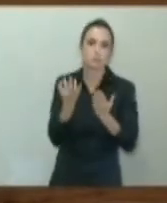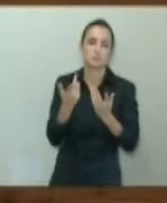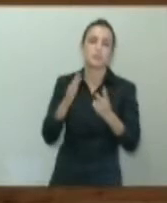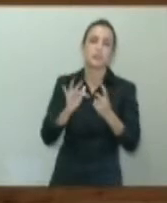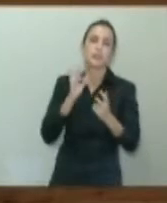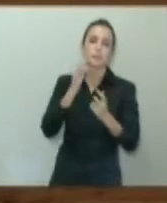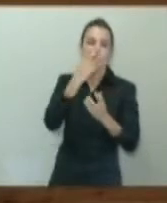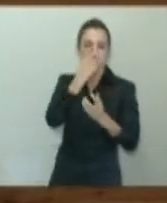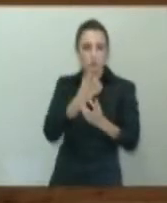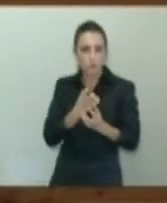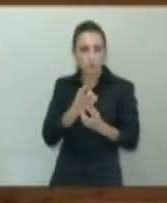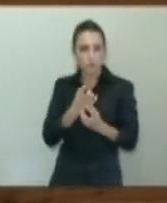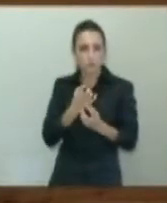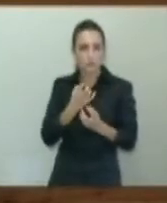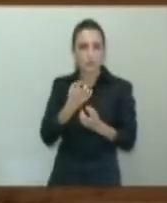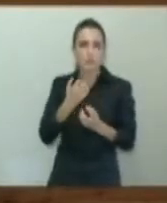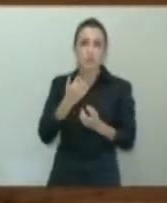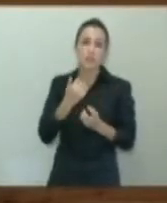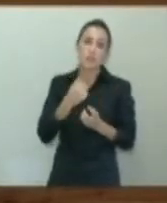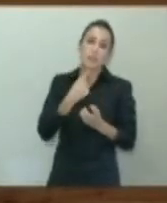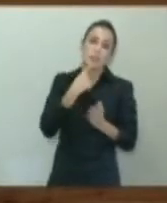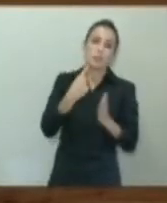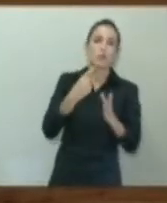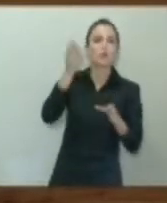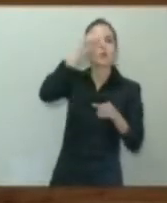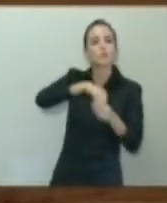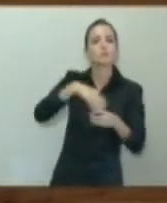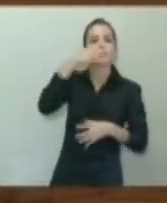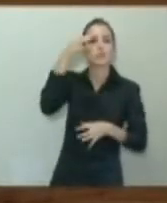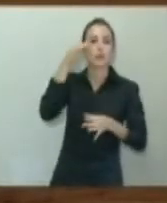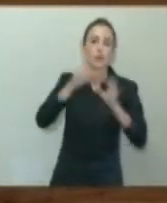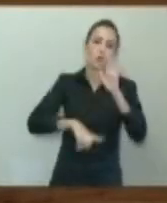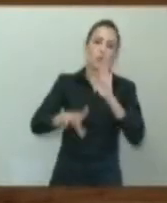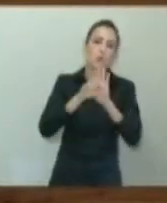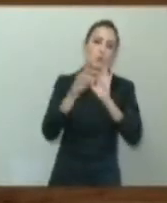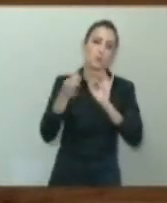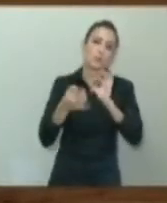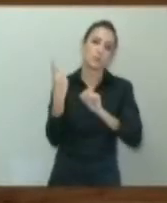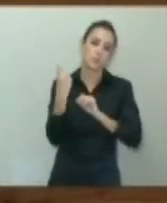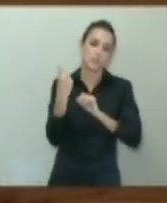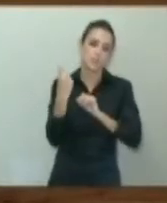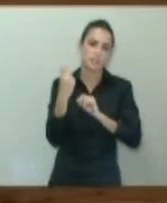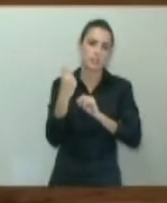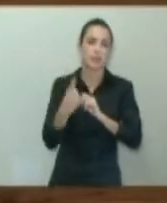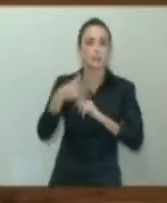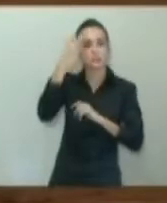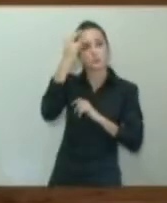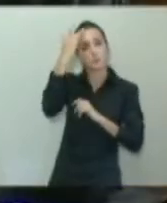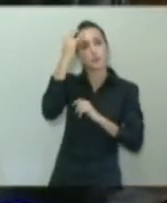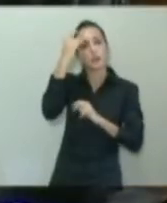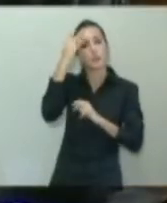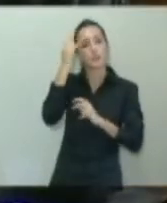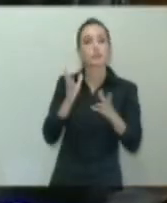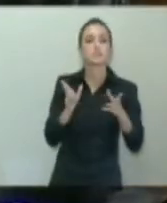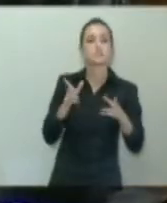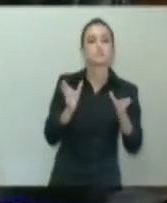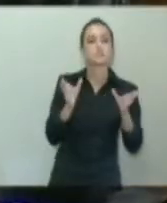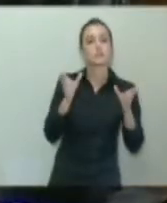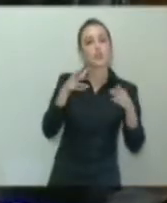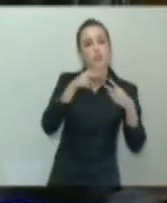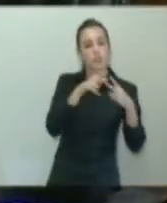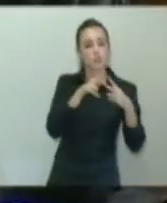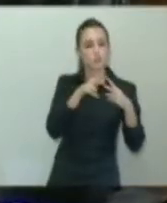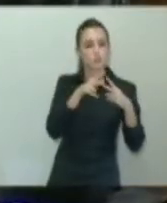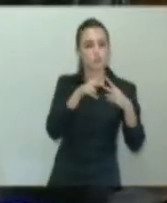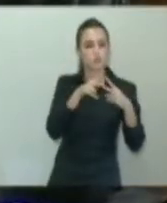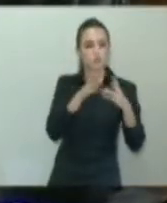y con el contenido jurídico necesario, las aspiraciones de estos dos colectivos sociales puedan